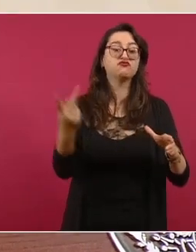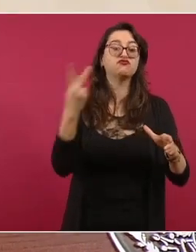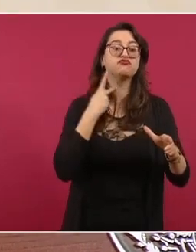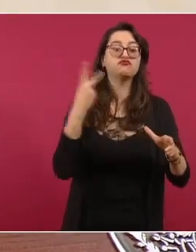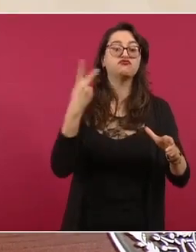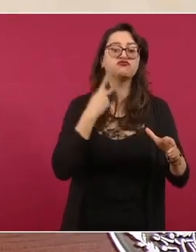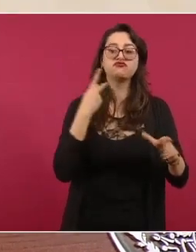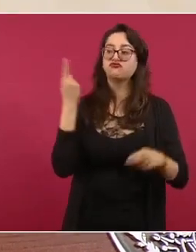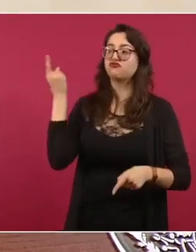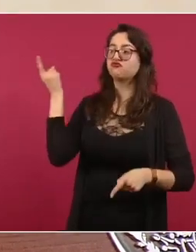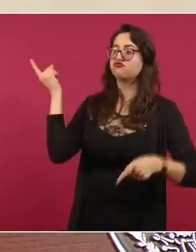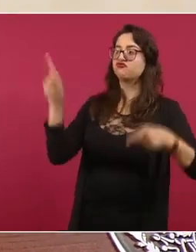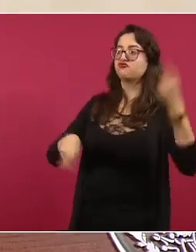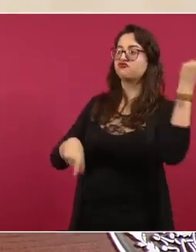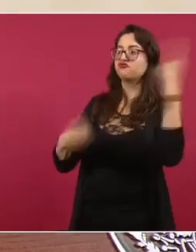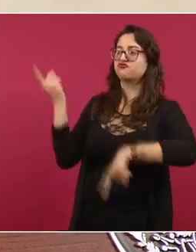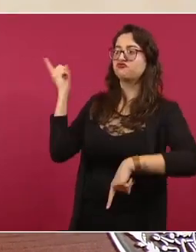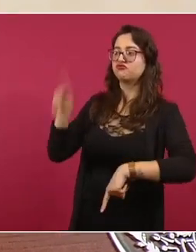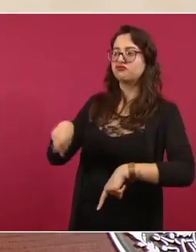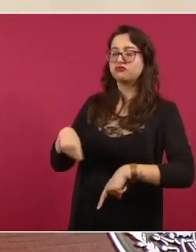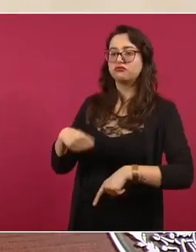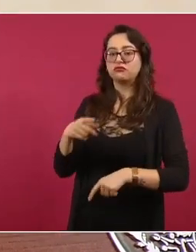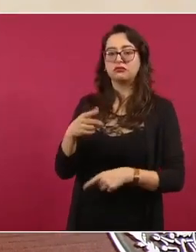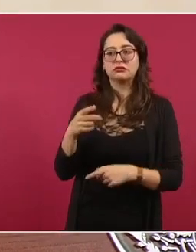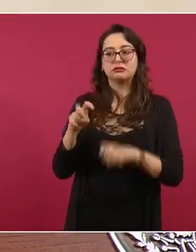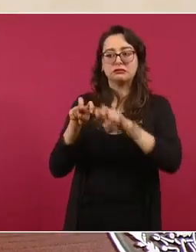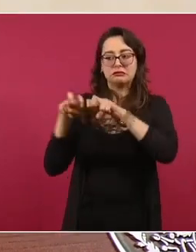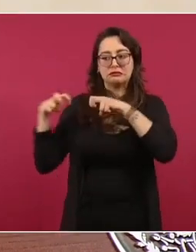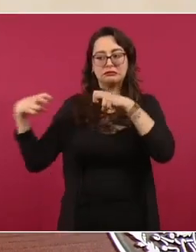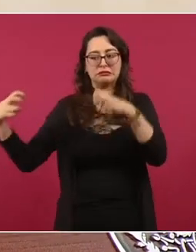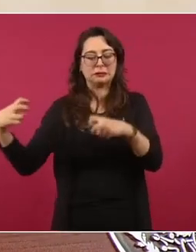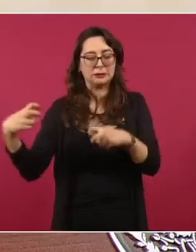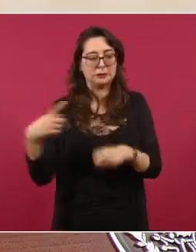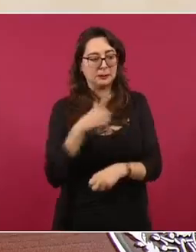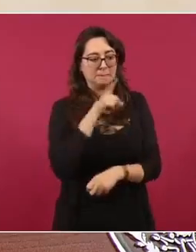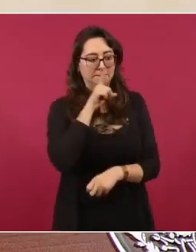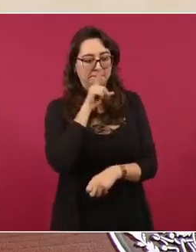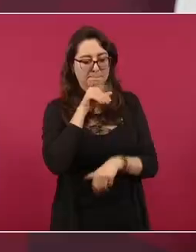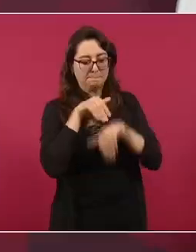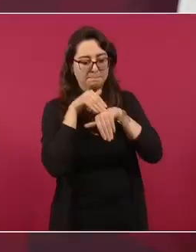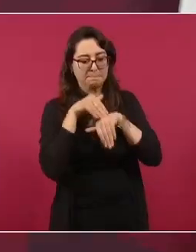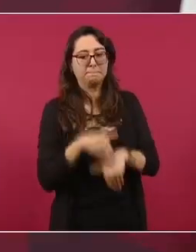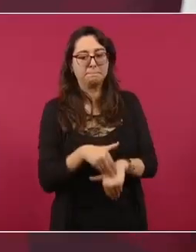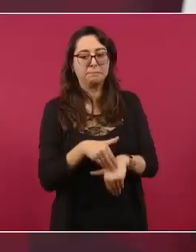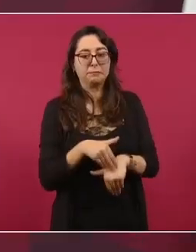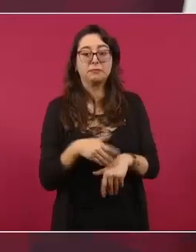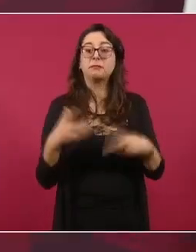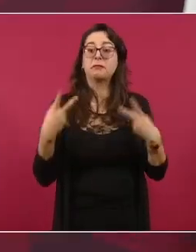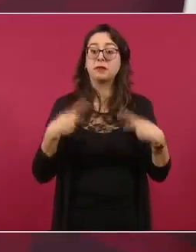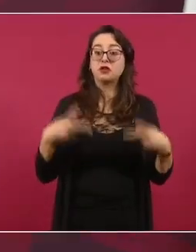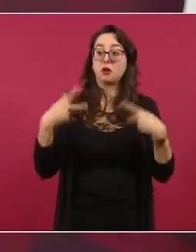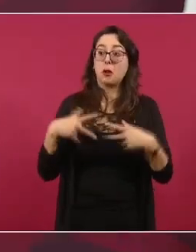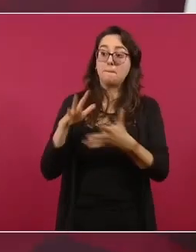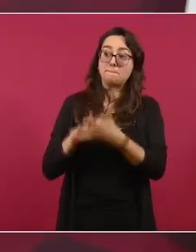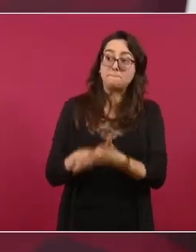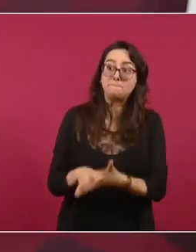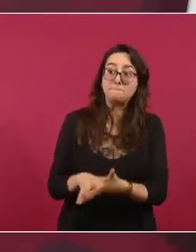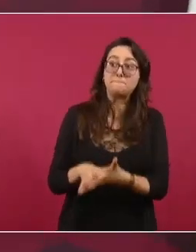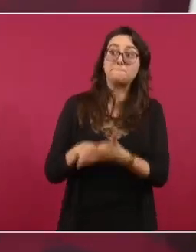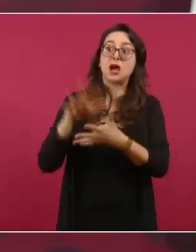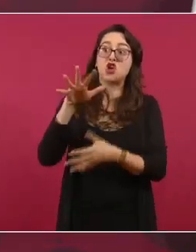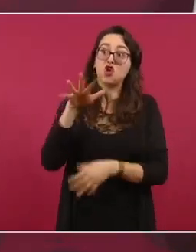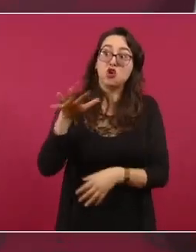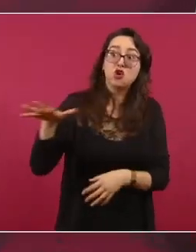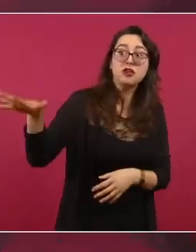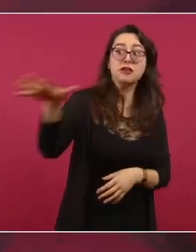y no de la mayoría del pueblo de México. La encuesta